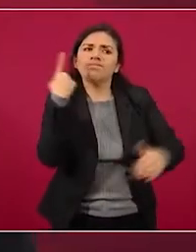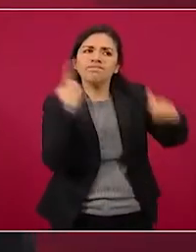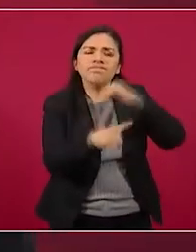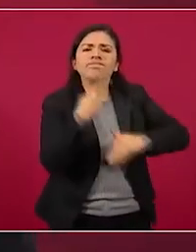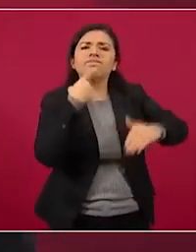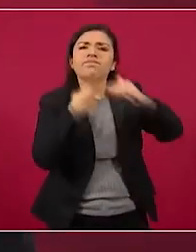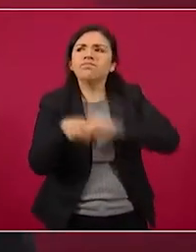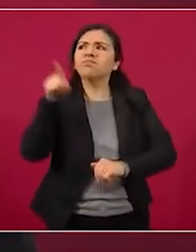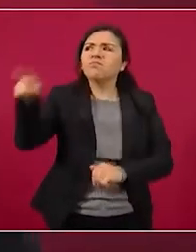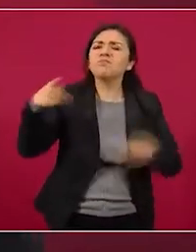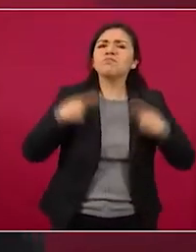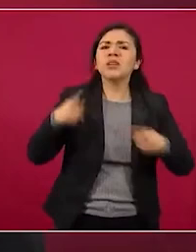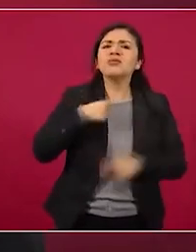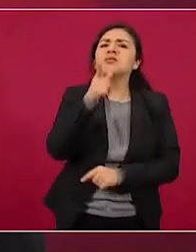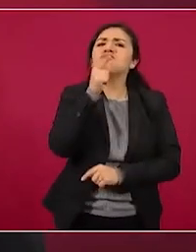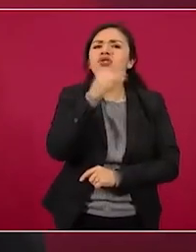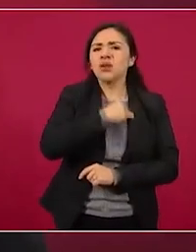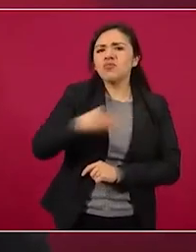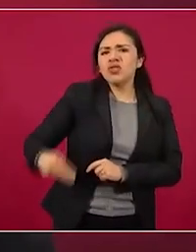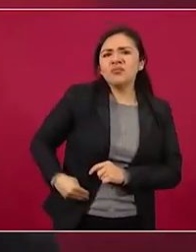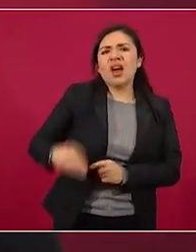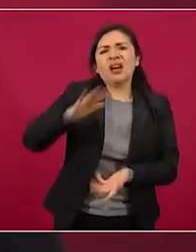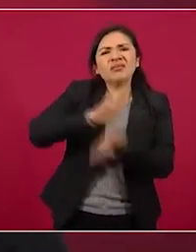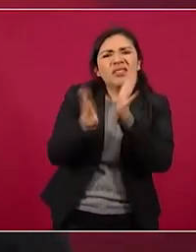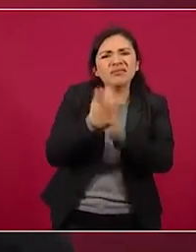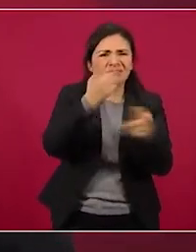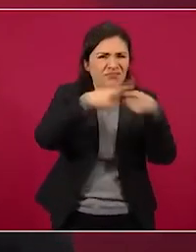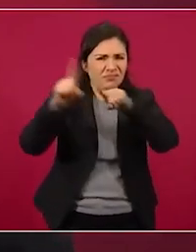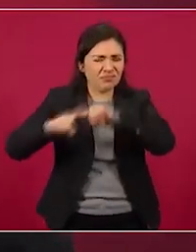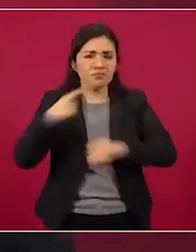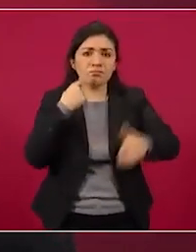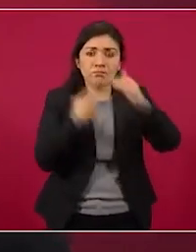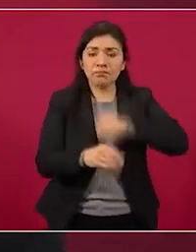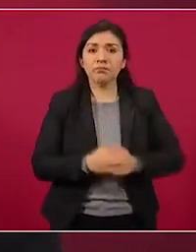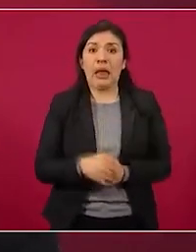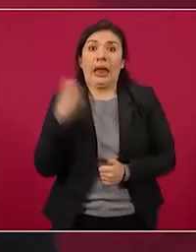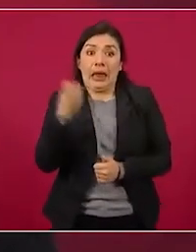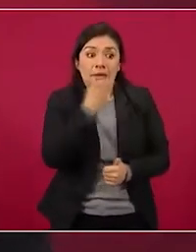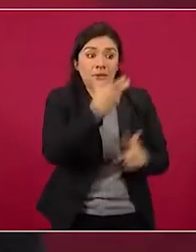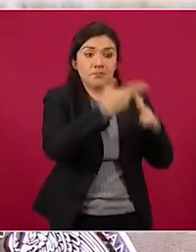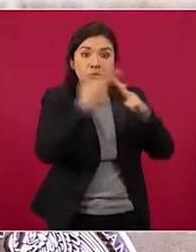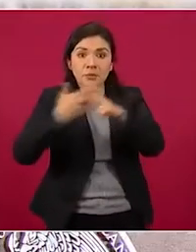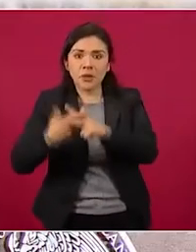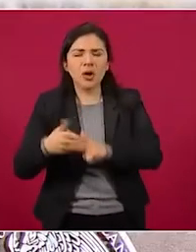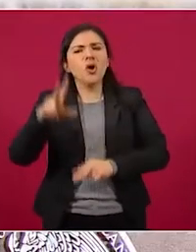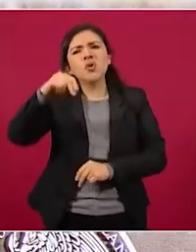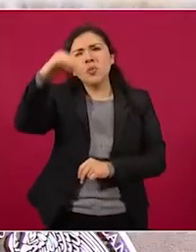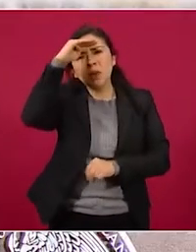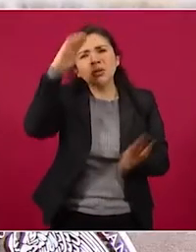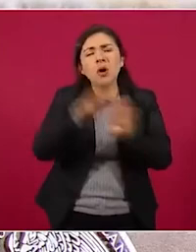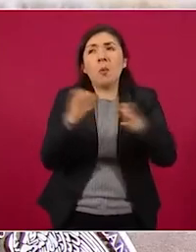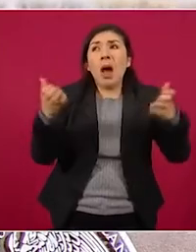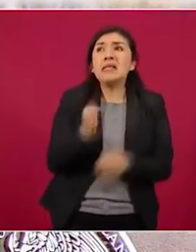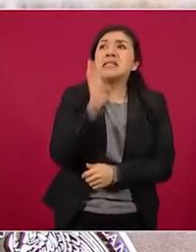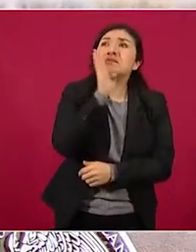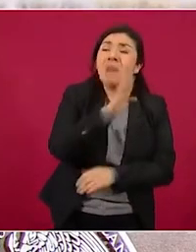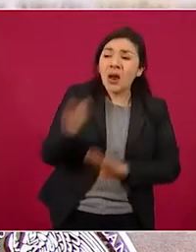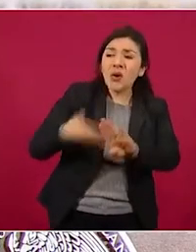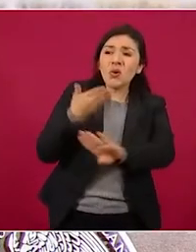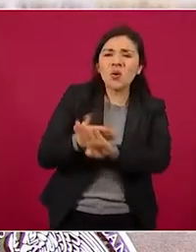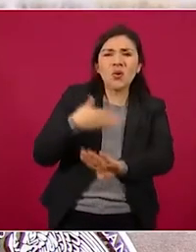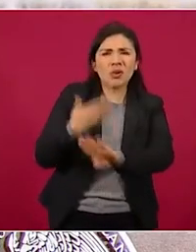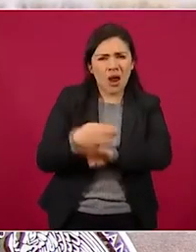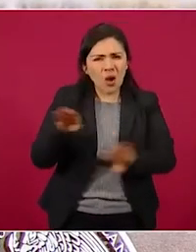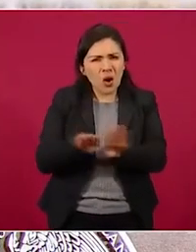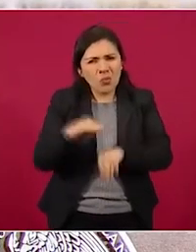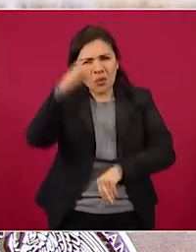entre los policías municipales y el crimen organizado. Sin una acrobacia malintencionada, no hay forma